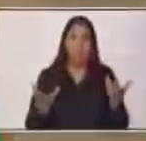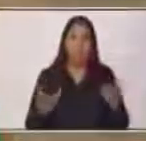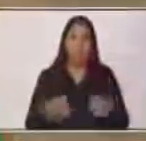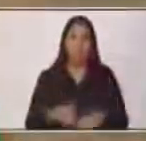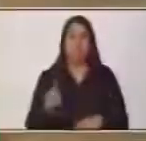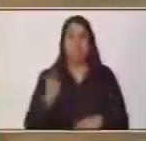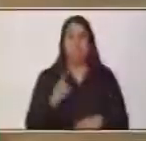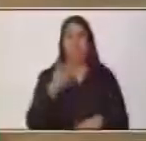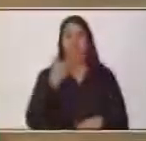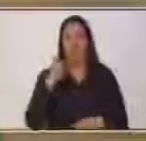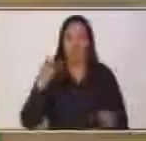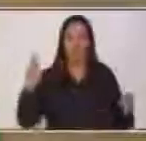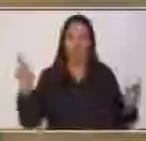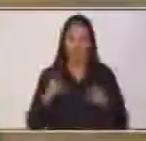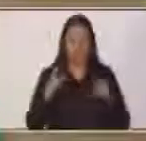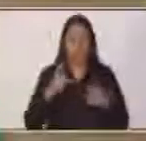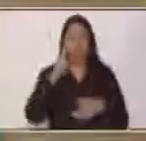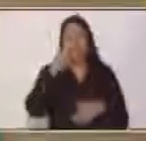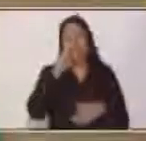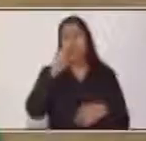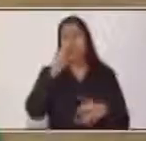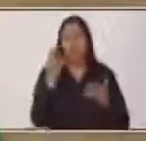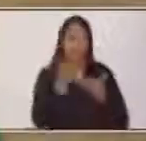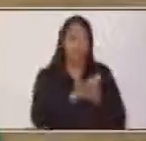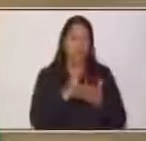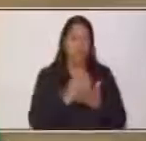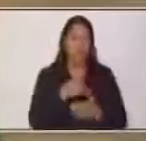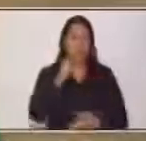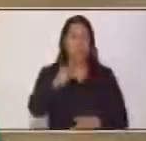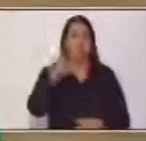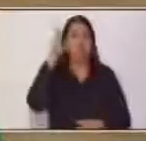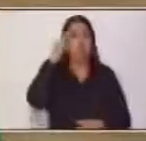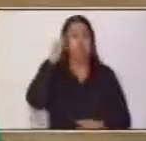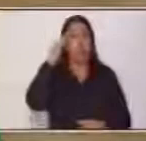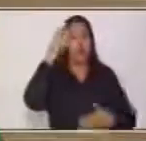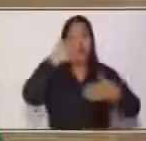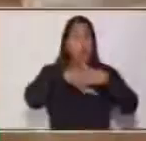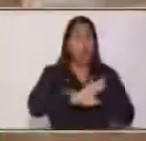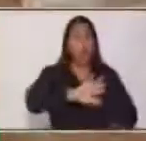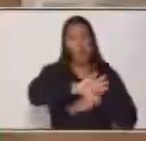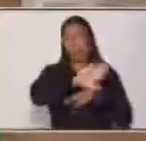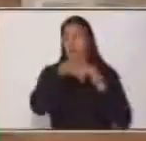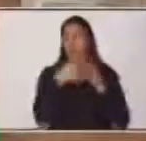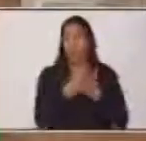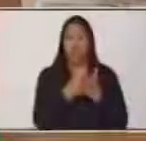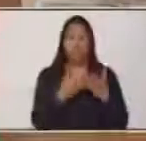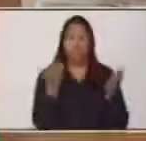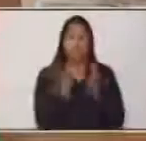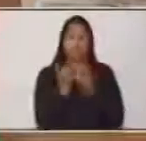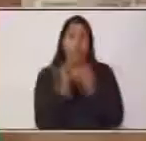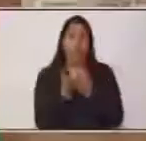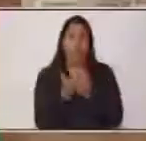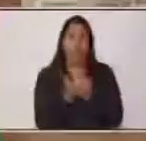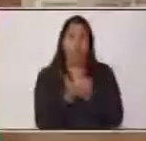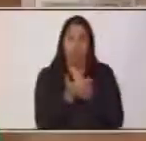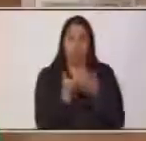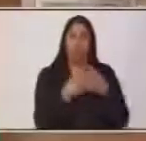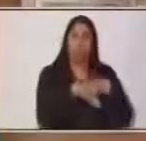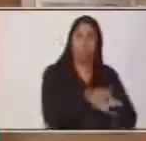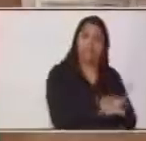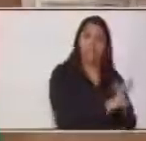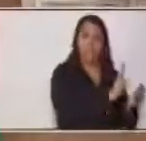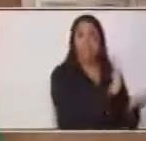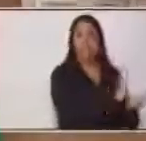expositivo puede llegar a ser. Ten presente y guardar siempre tus materiales en los portafolios de Aprendo en Casa,